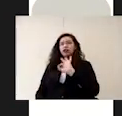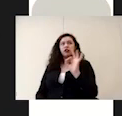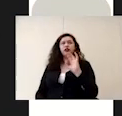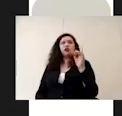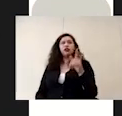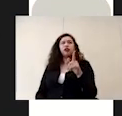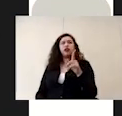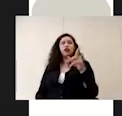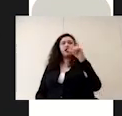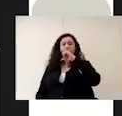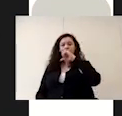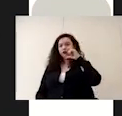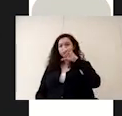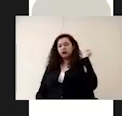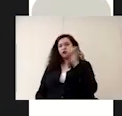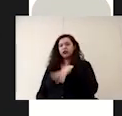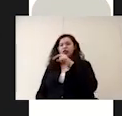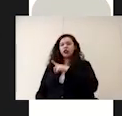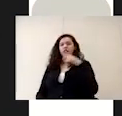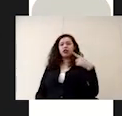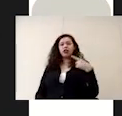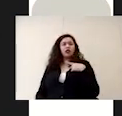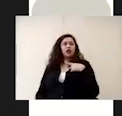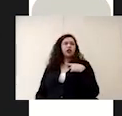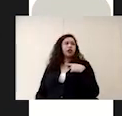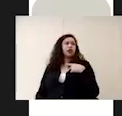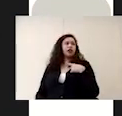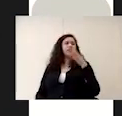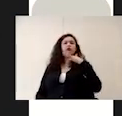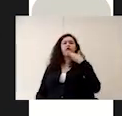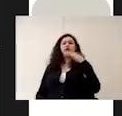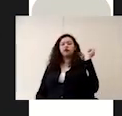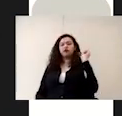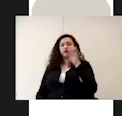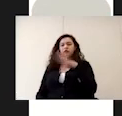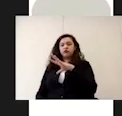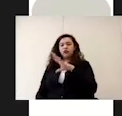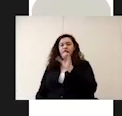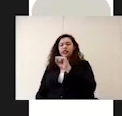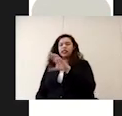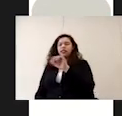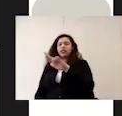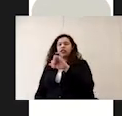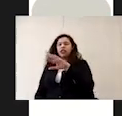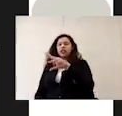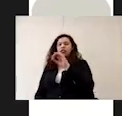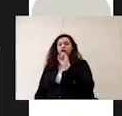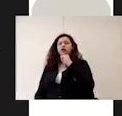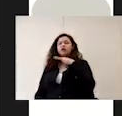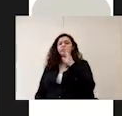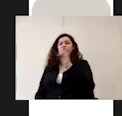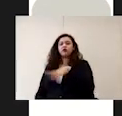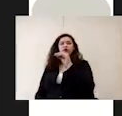desechable se debe colocar en el bote de residuos sanitarios y